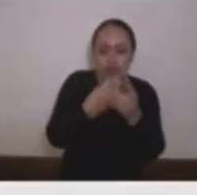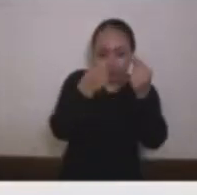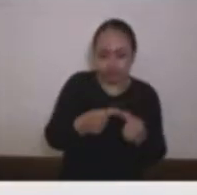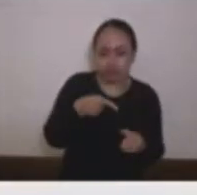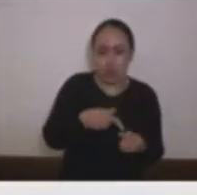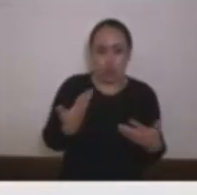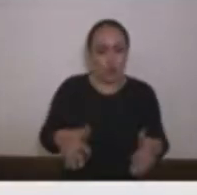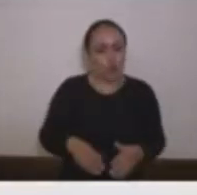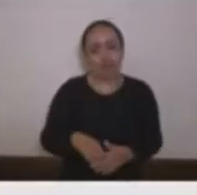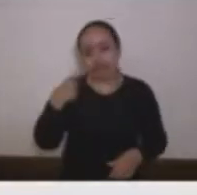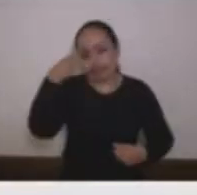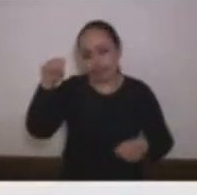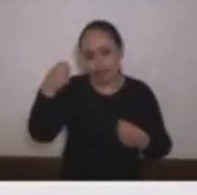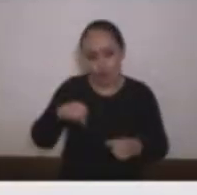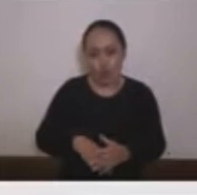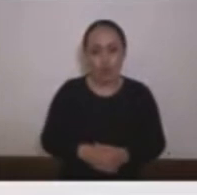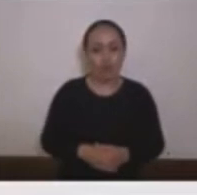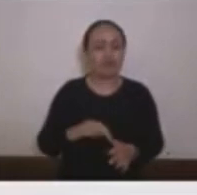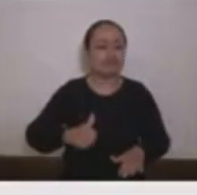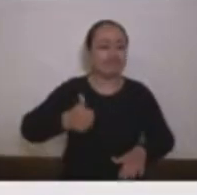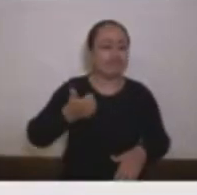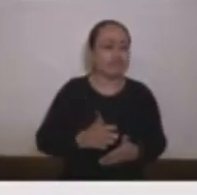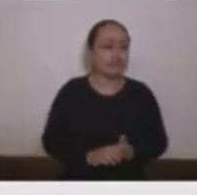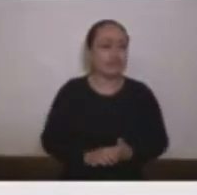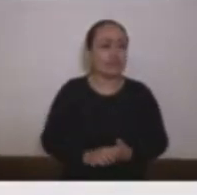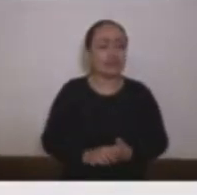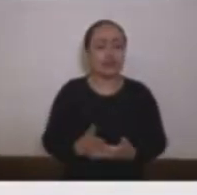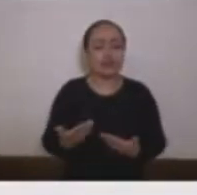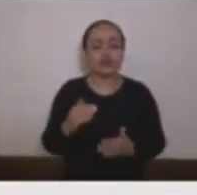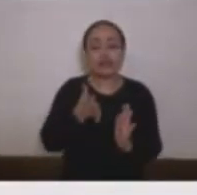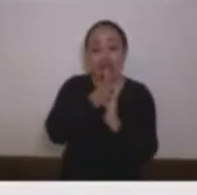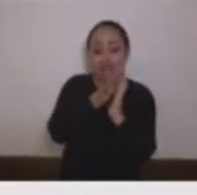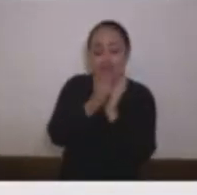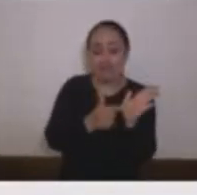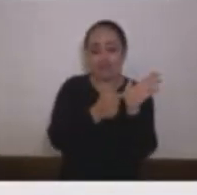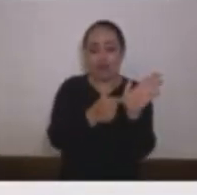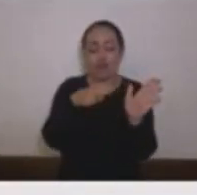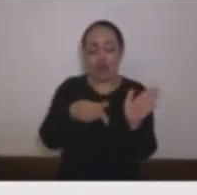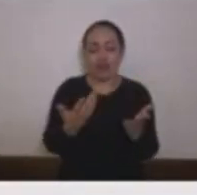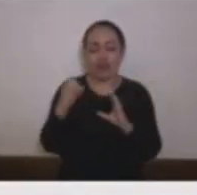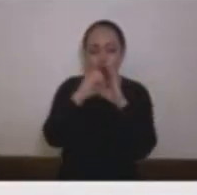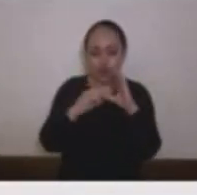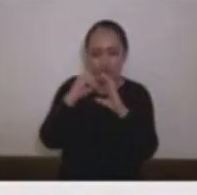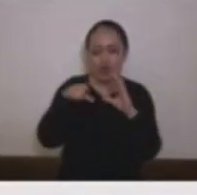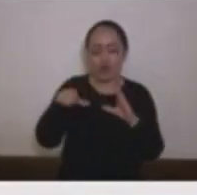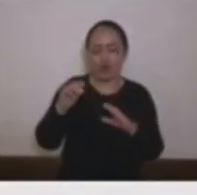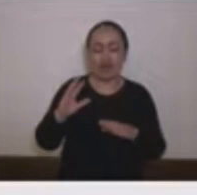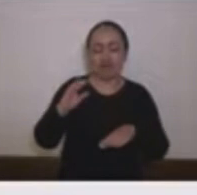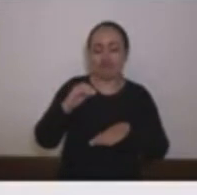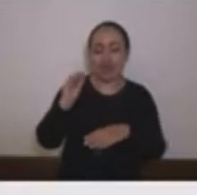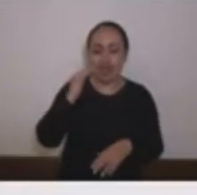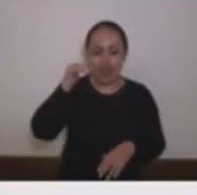presidida por el señor en cuestión según el informe final de la auditoría regular de la Contraloría Municipal de Envigado realizado por la Auditoría